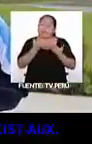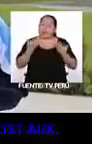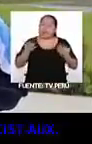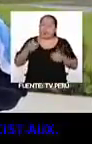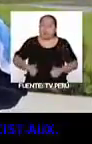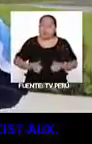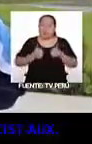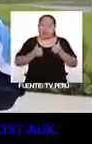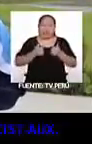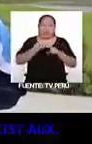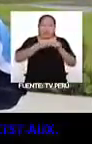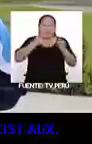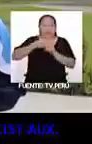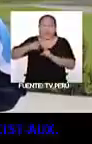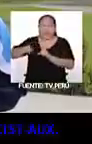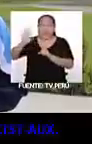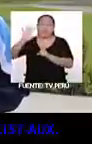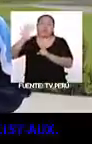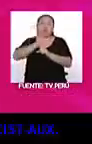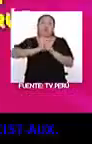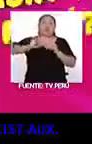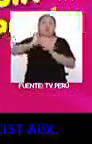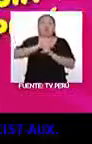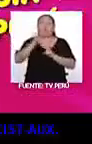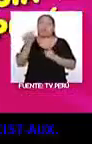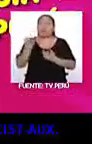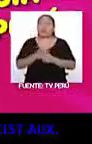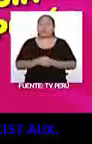biodiversidad, a su cultura y a sus tradiciones.